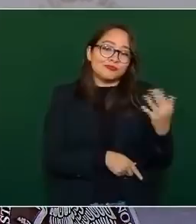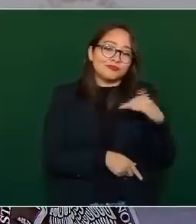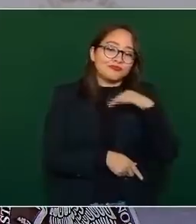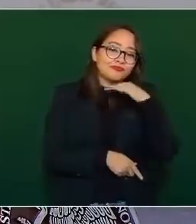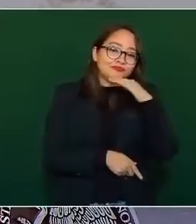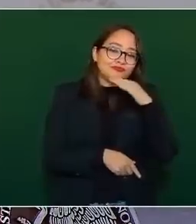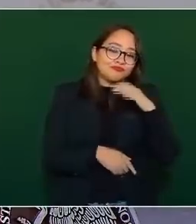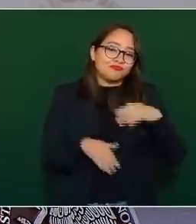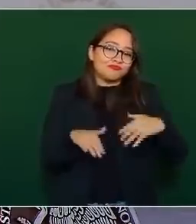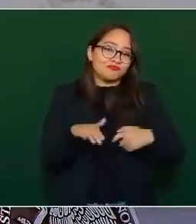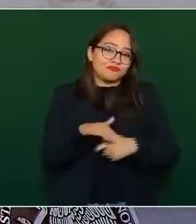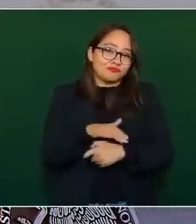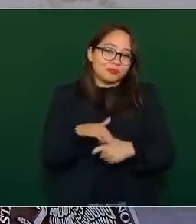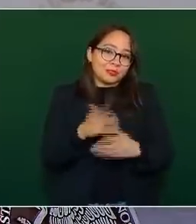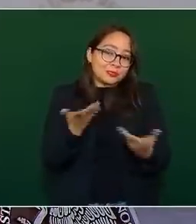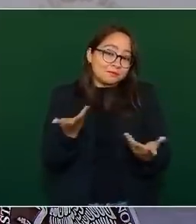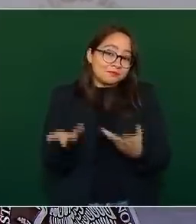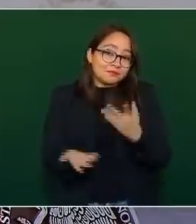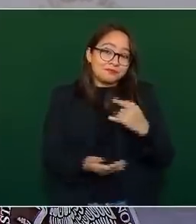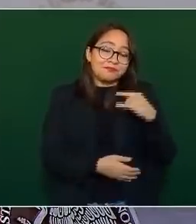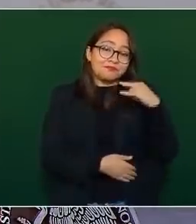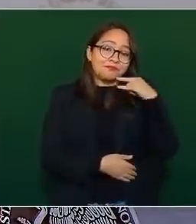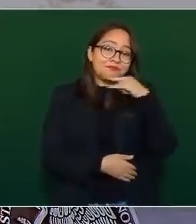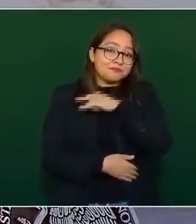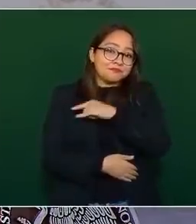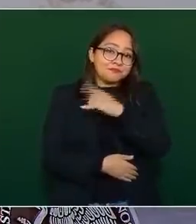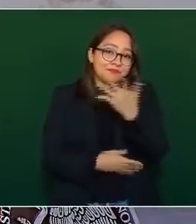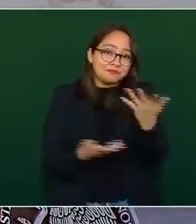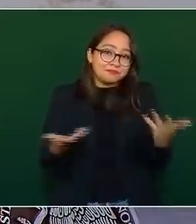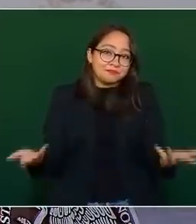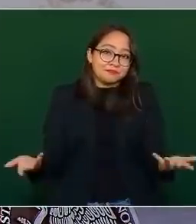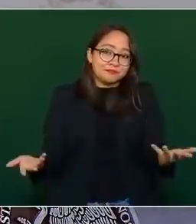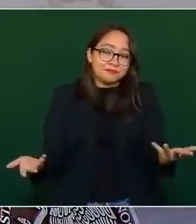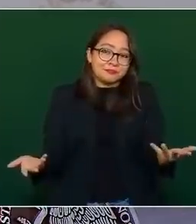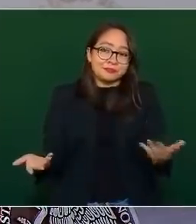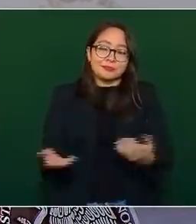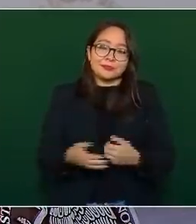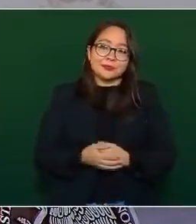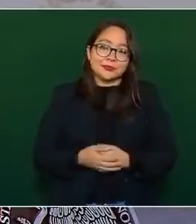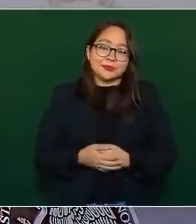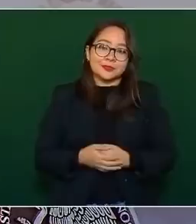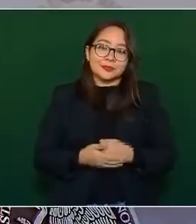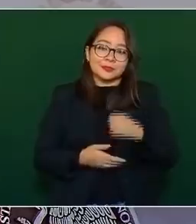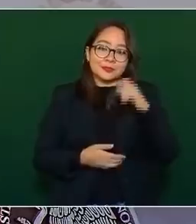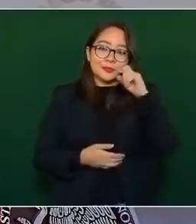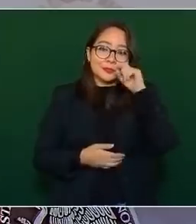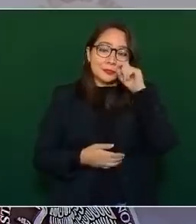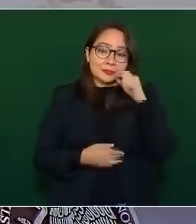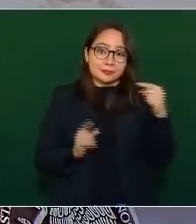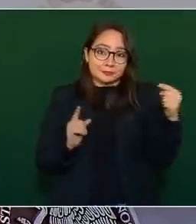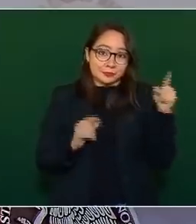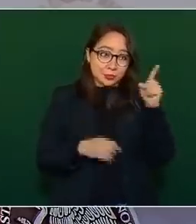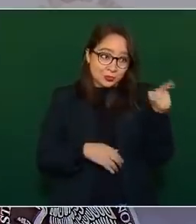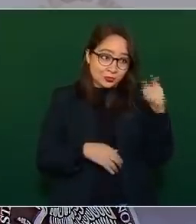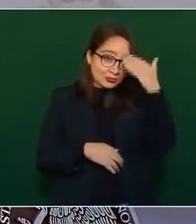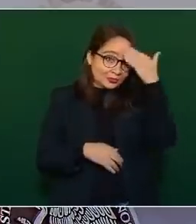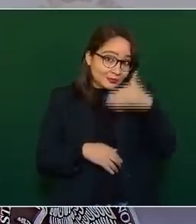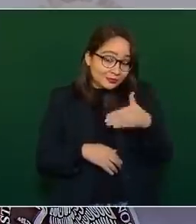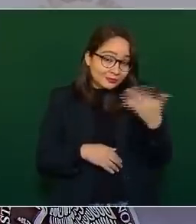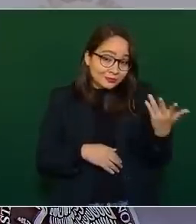hipócrita, sabe muy bien que yo no